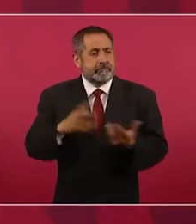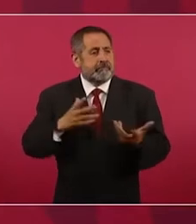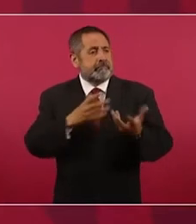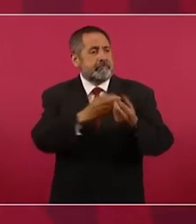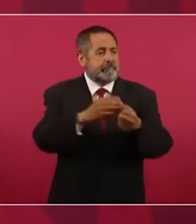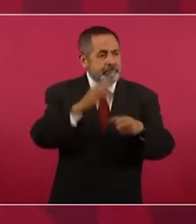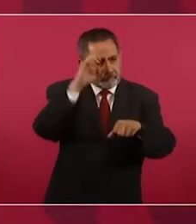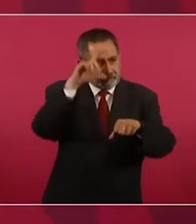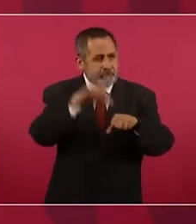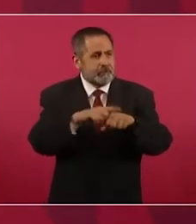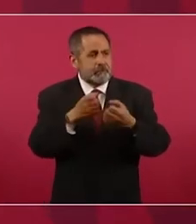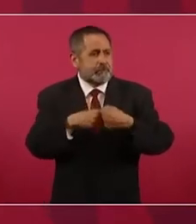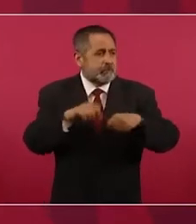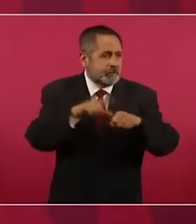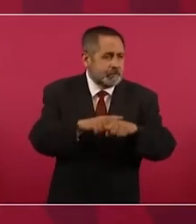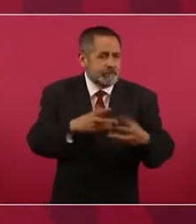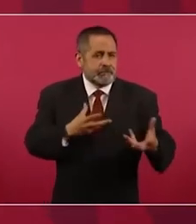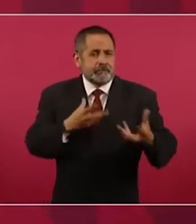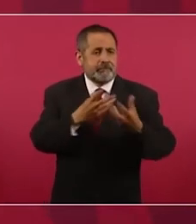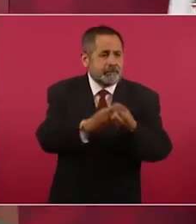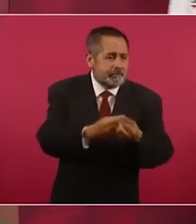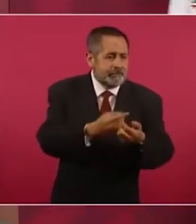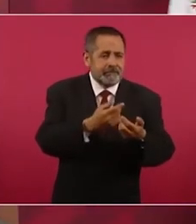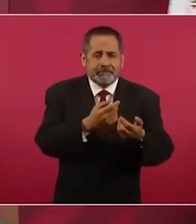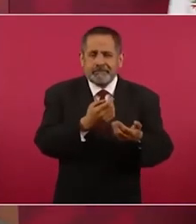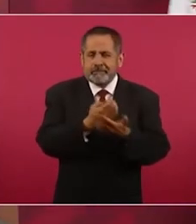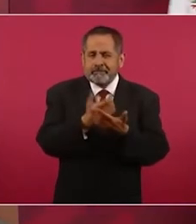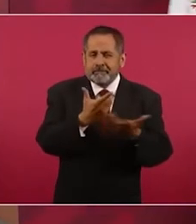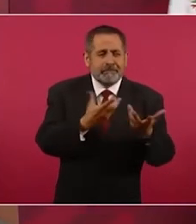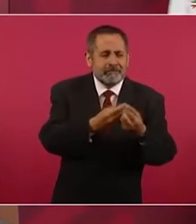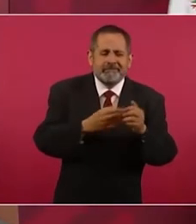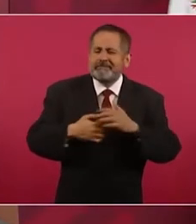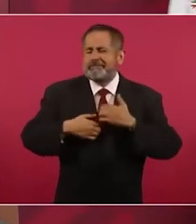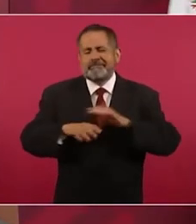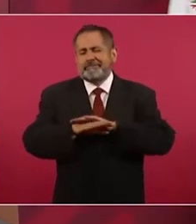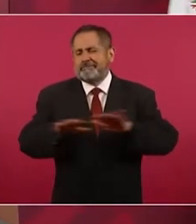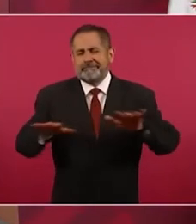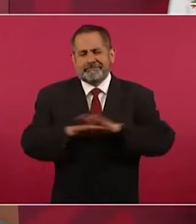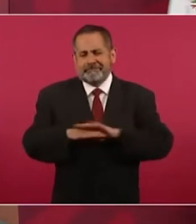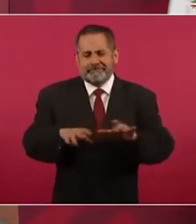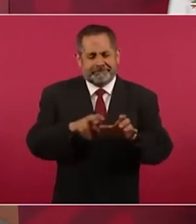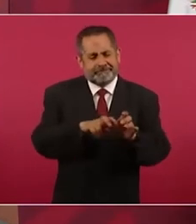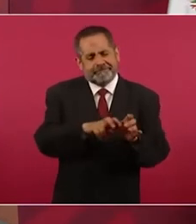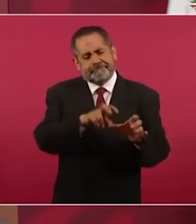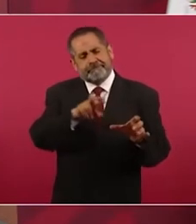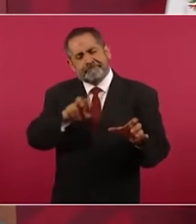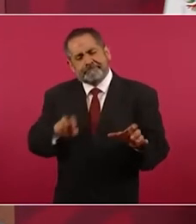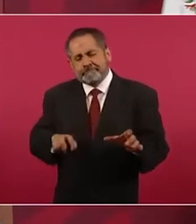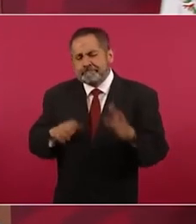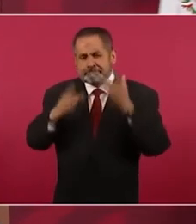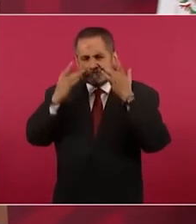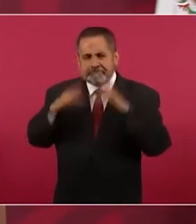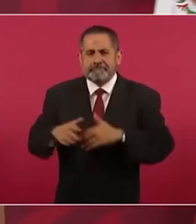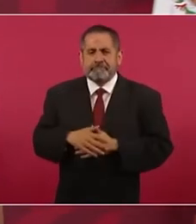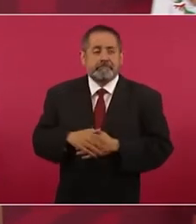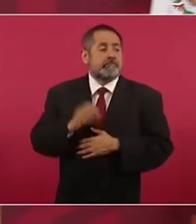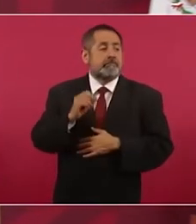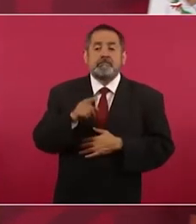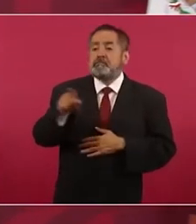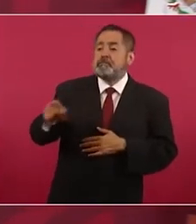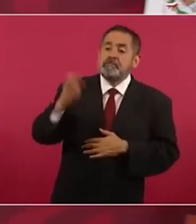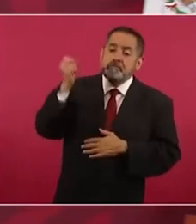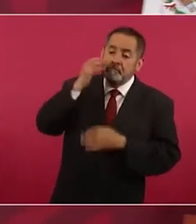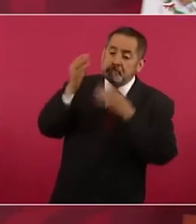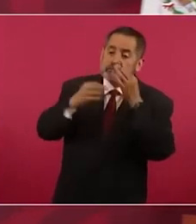social económico no la apertura de una campaña